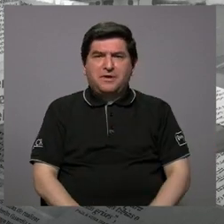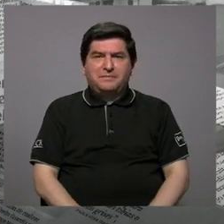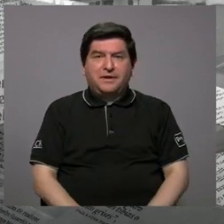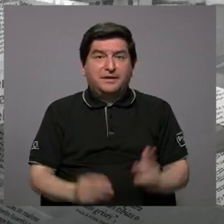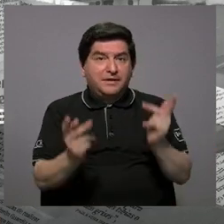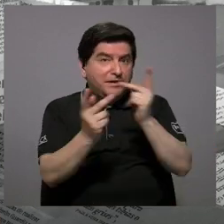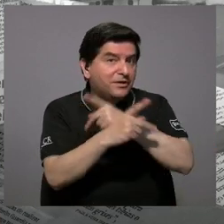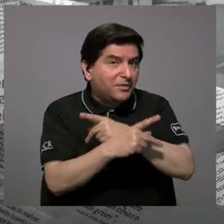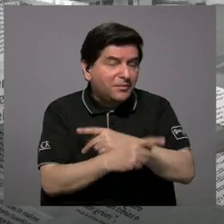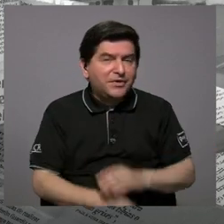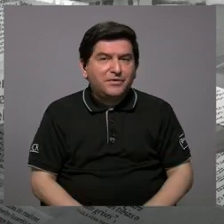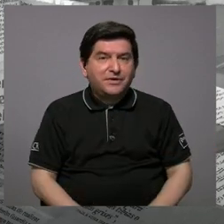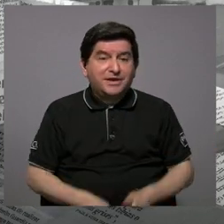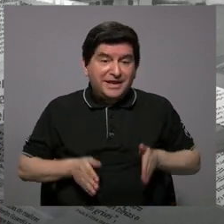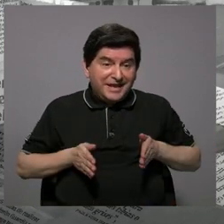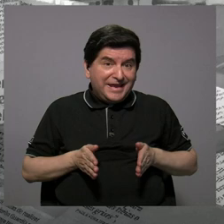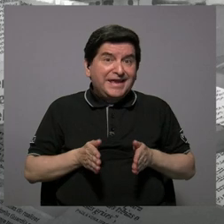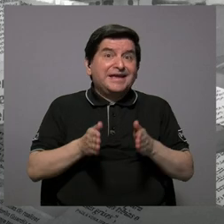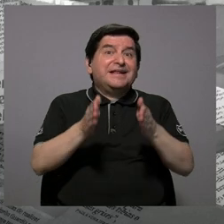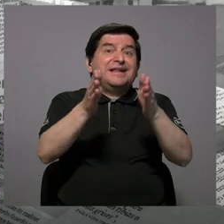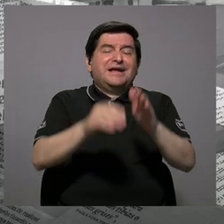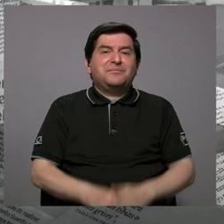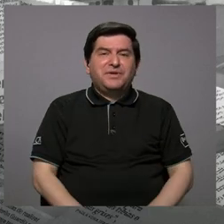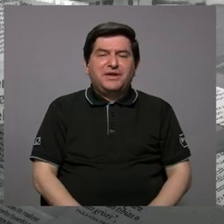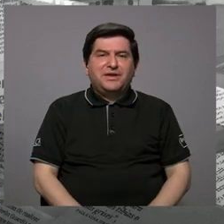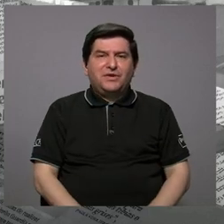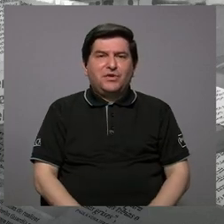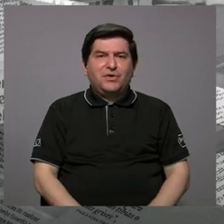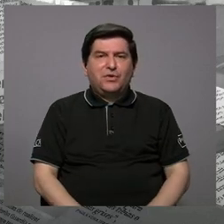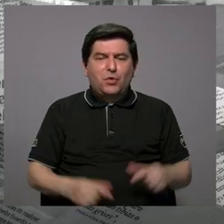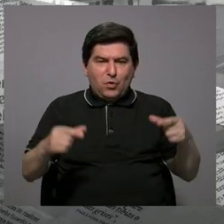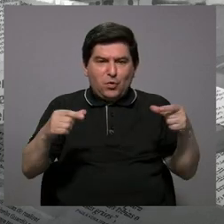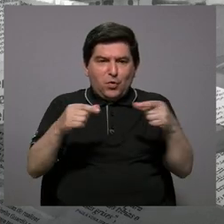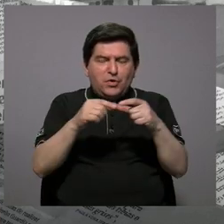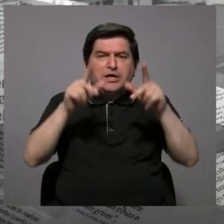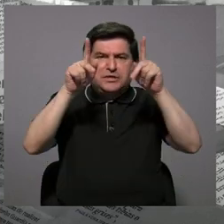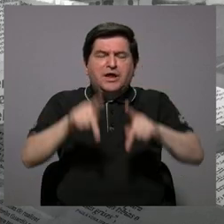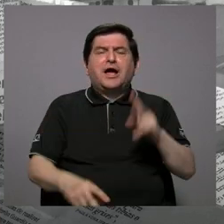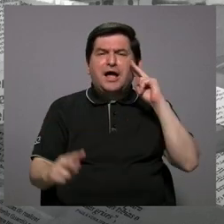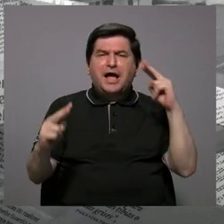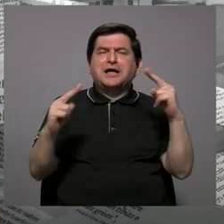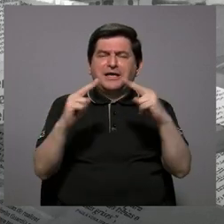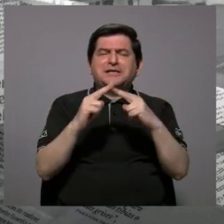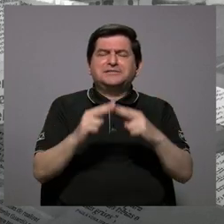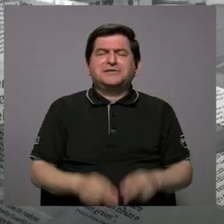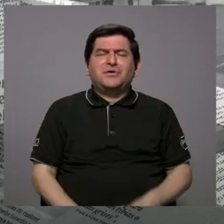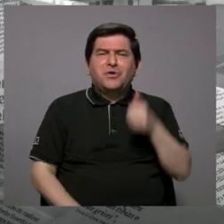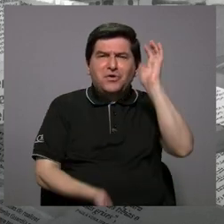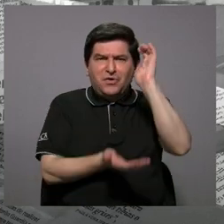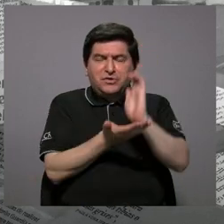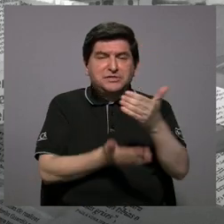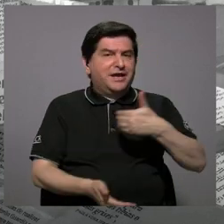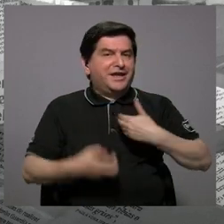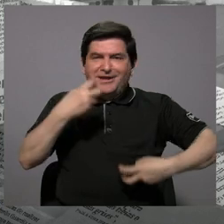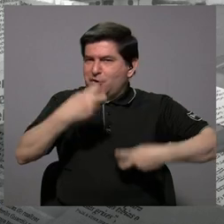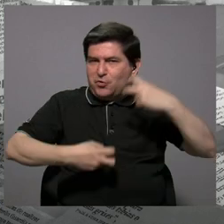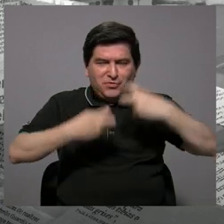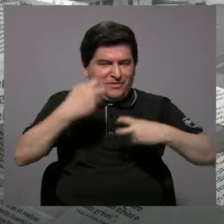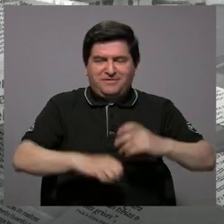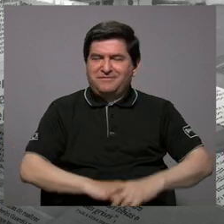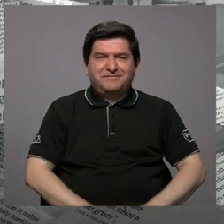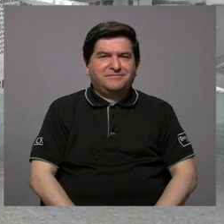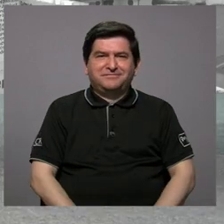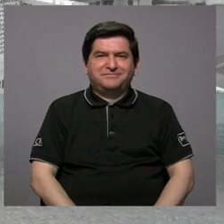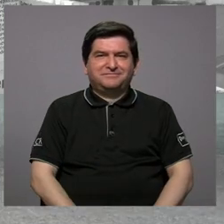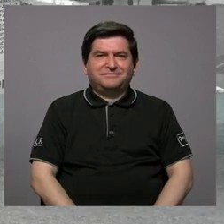más grave, en el camino de esa tubería conectaron a personas muy reconocidas de Alajuelita las cuales no tienen ese problema de agua,